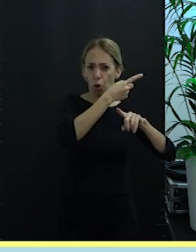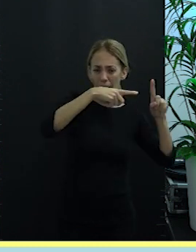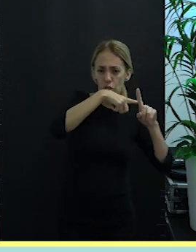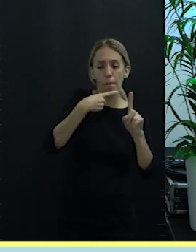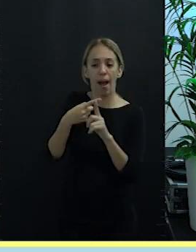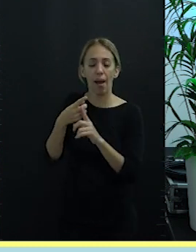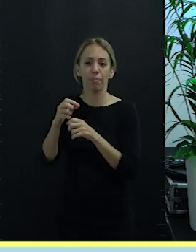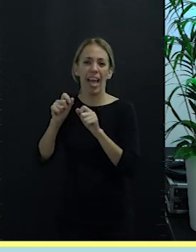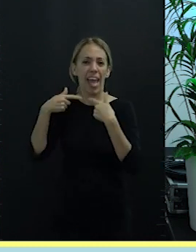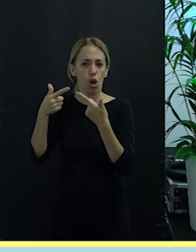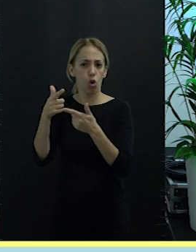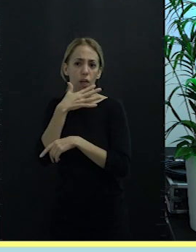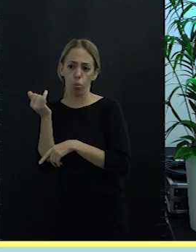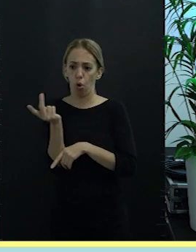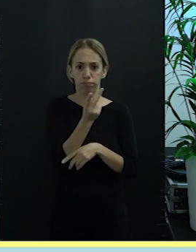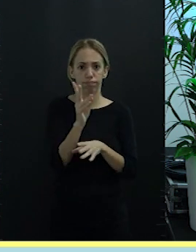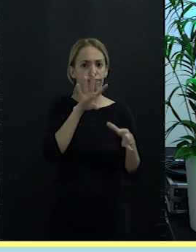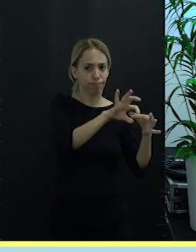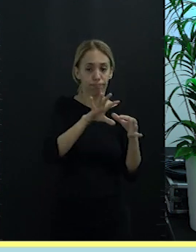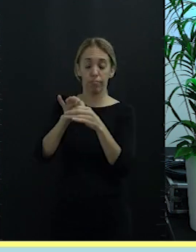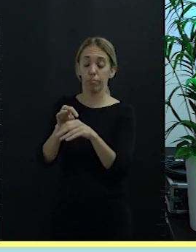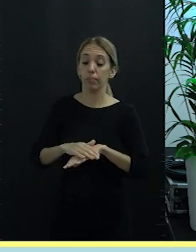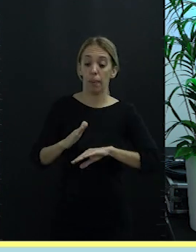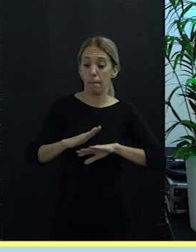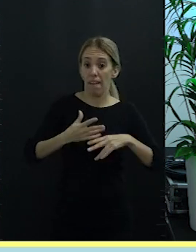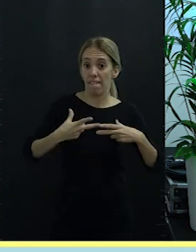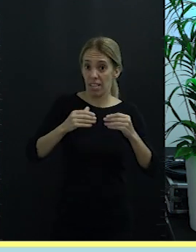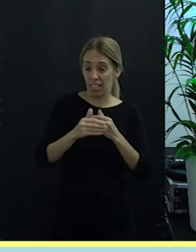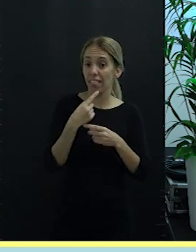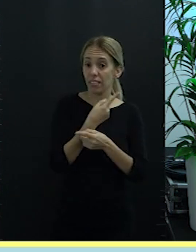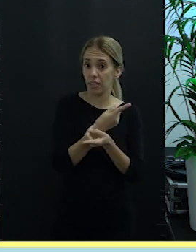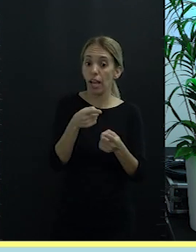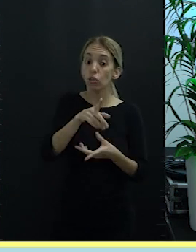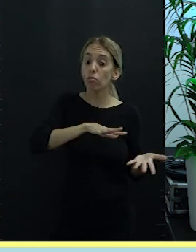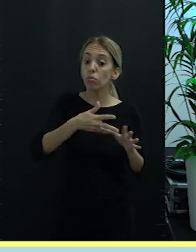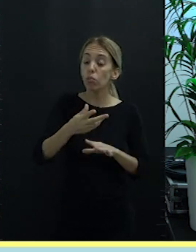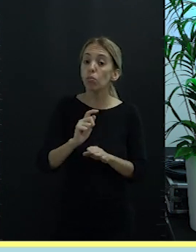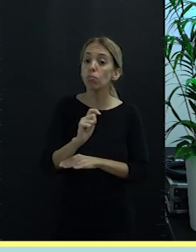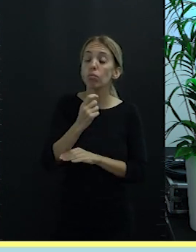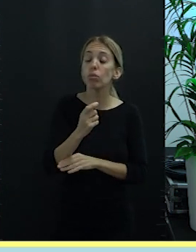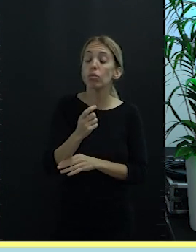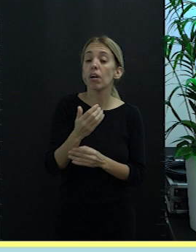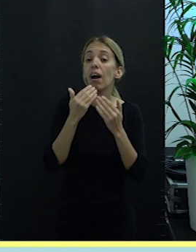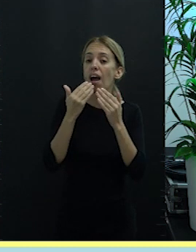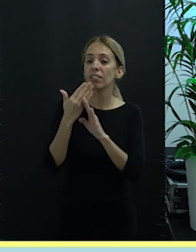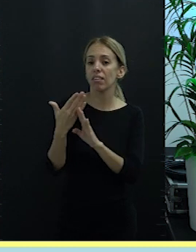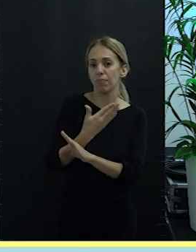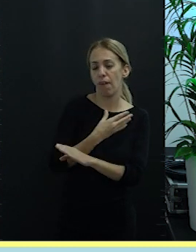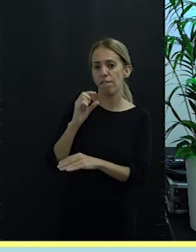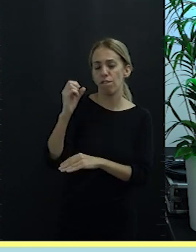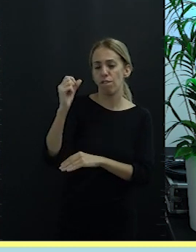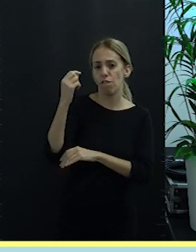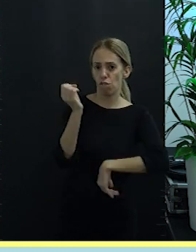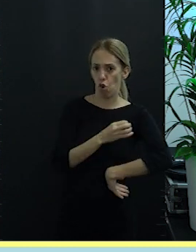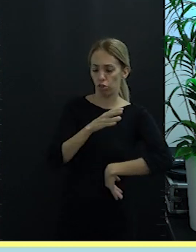Y para finalizar, sí decirles que todo esto es posible gracias a los fondos que la